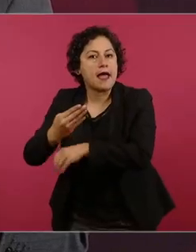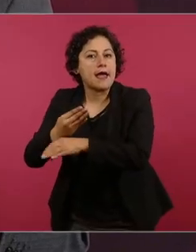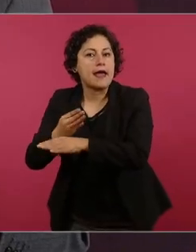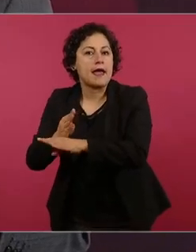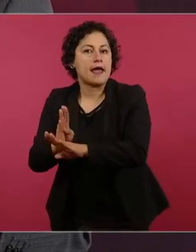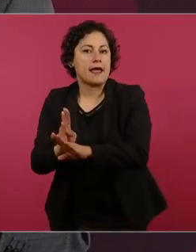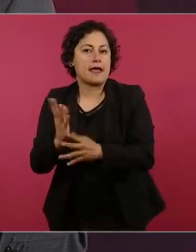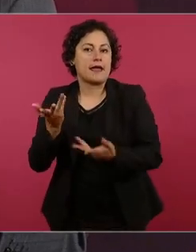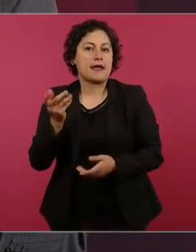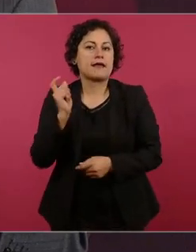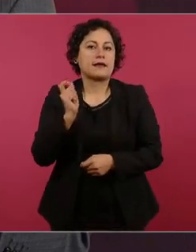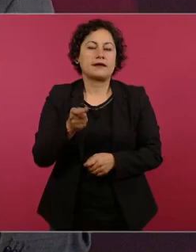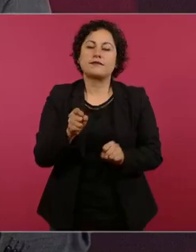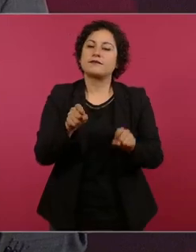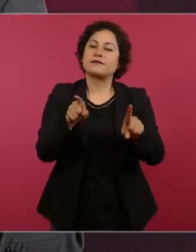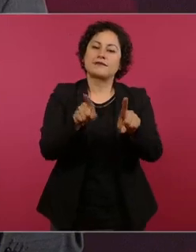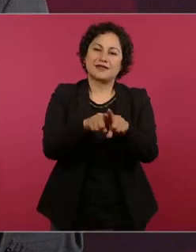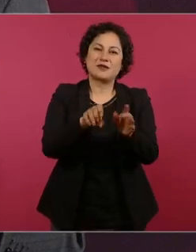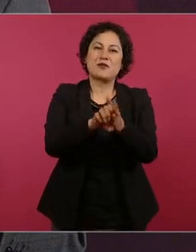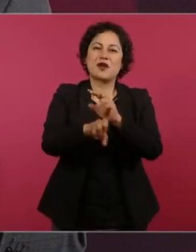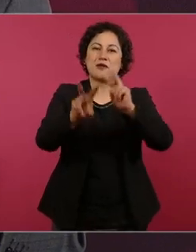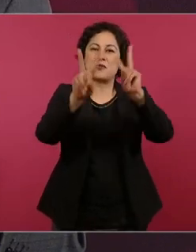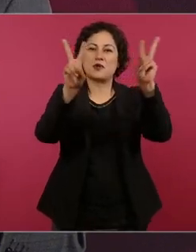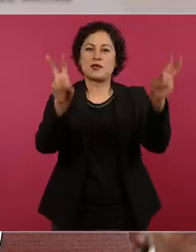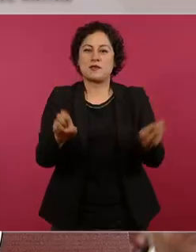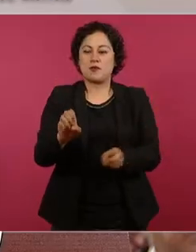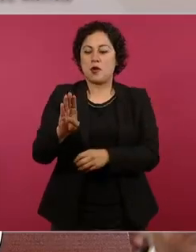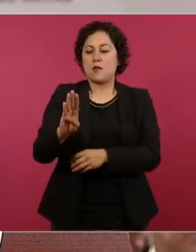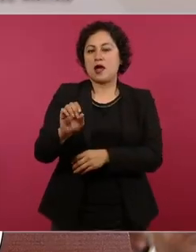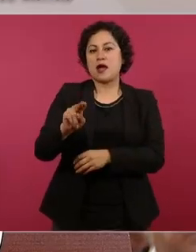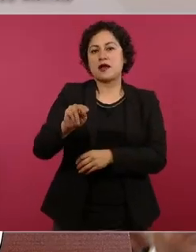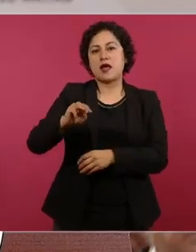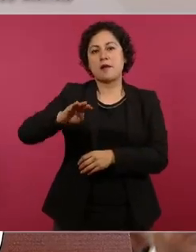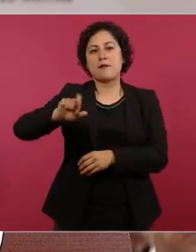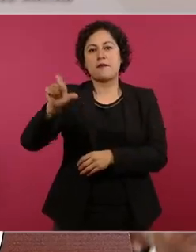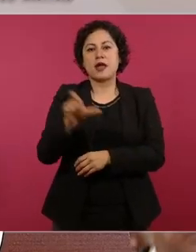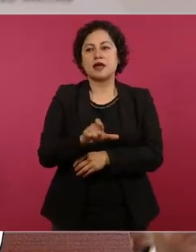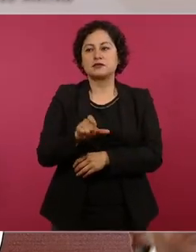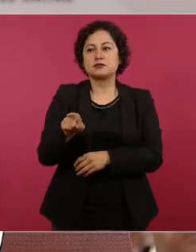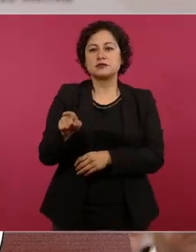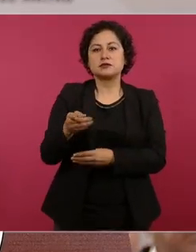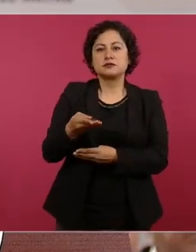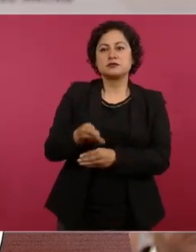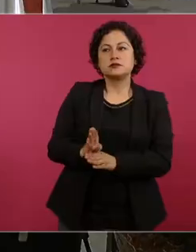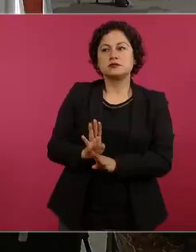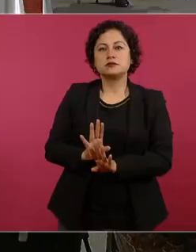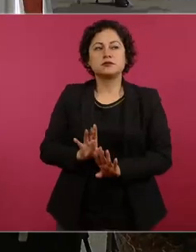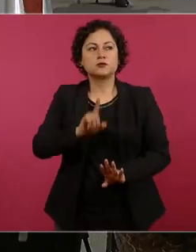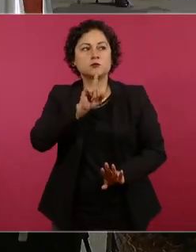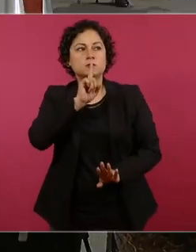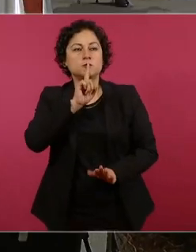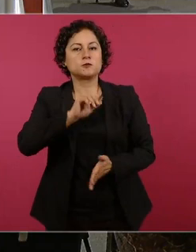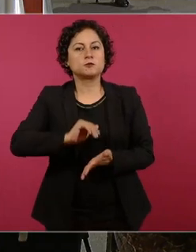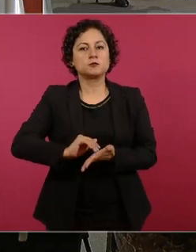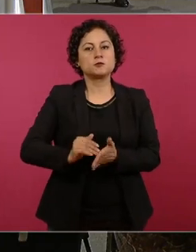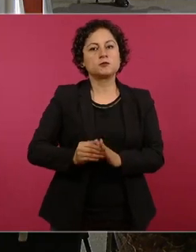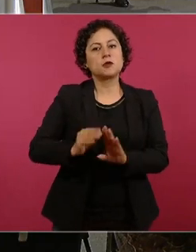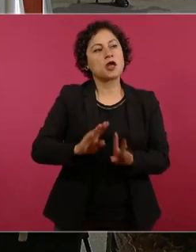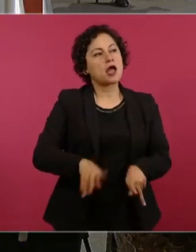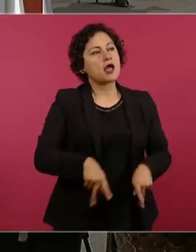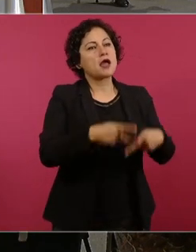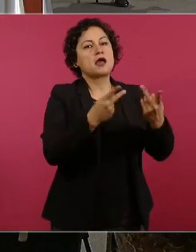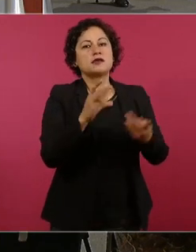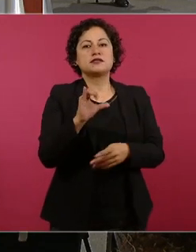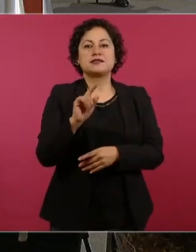Banamex a Citigroup en 12 mil millones de dólares y no pagaron un centavo de impuestos